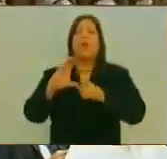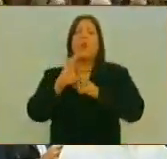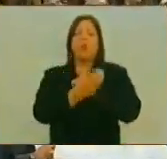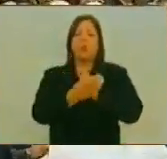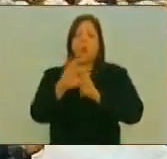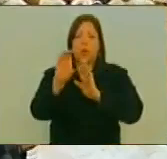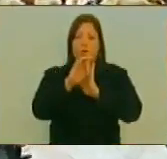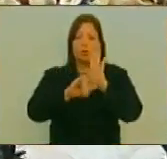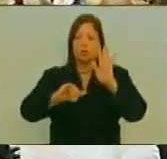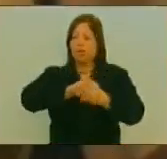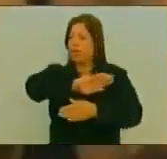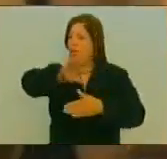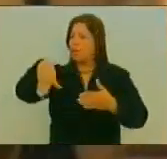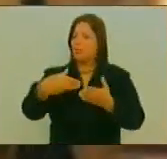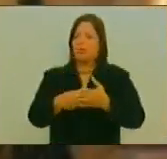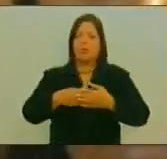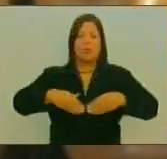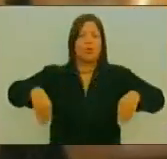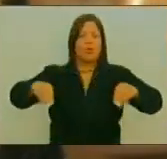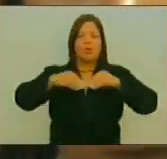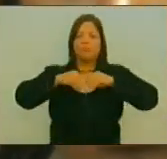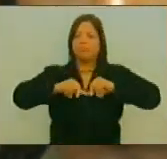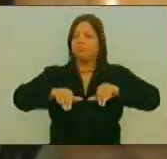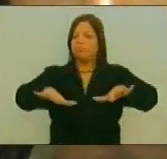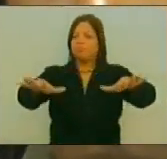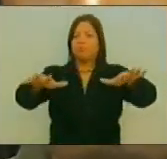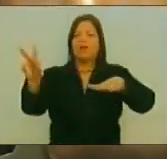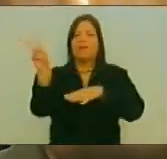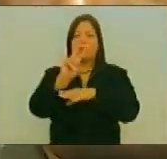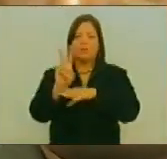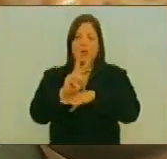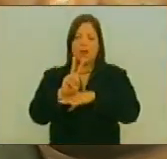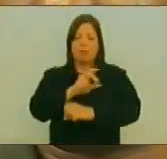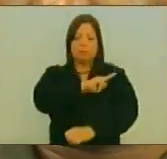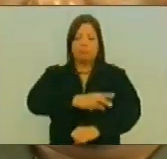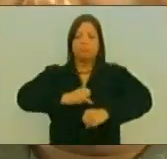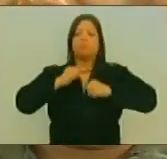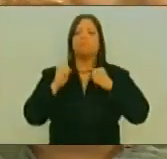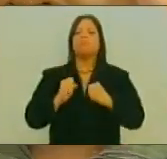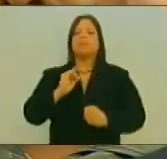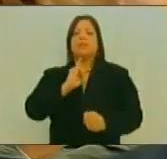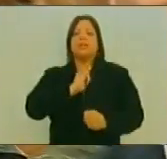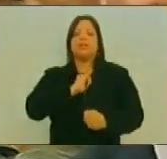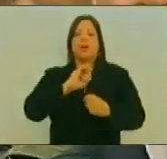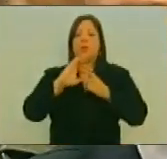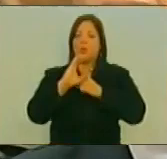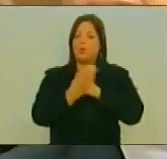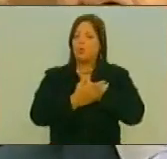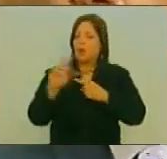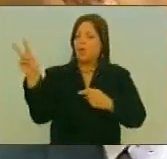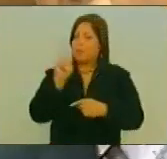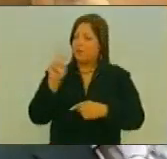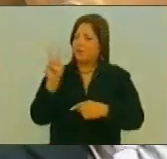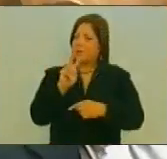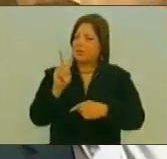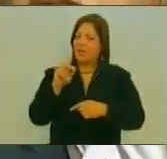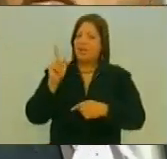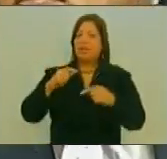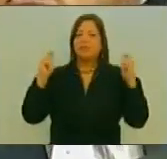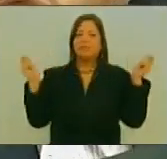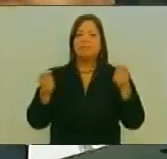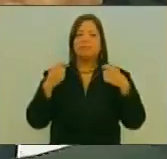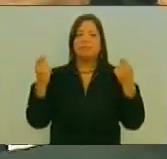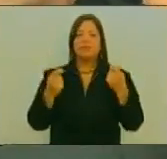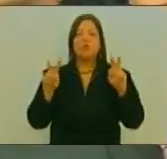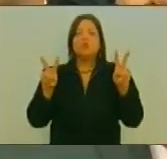En Todo El Territorio Nacional Para Consolidar La Identidad Cultural Venezolana Y Forjar